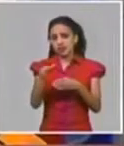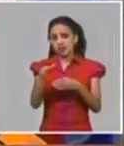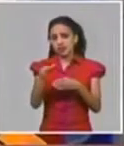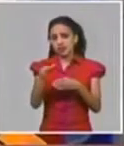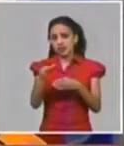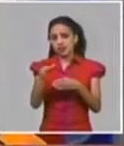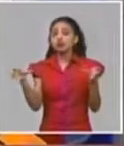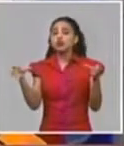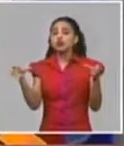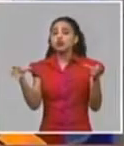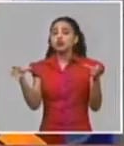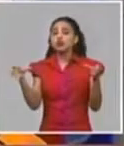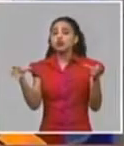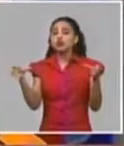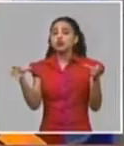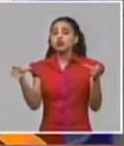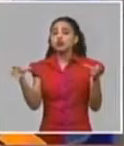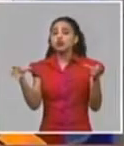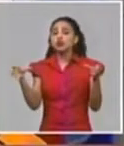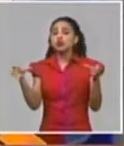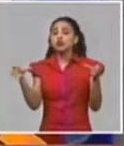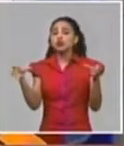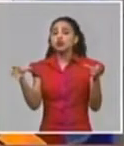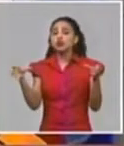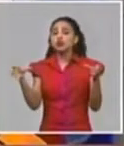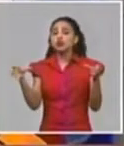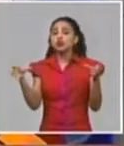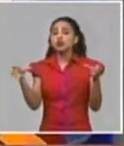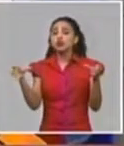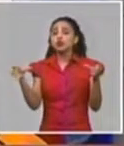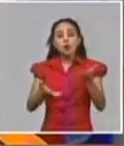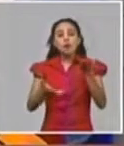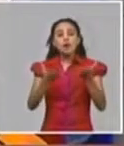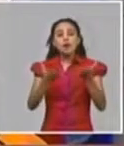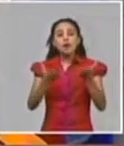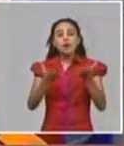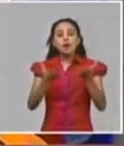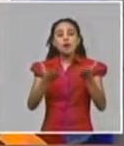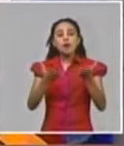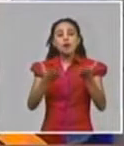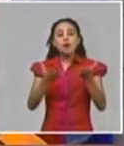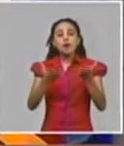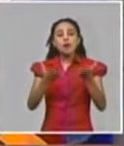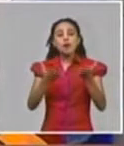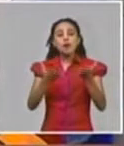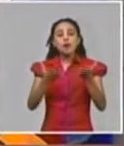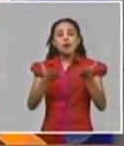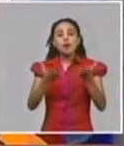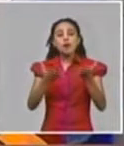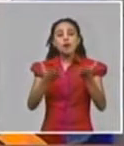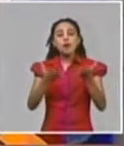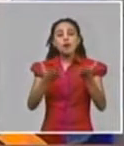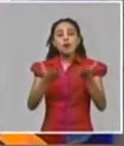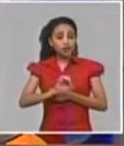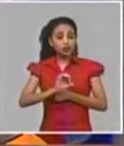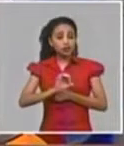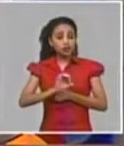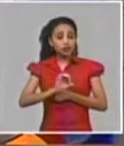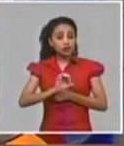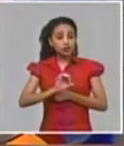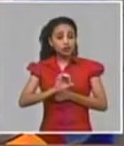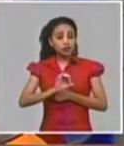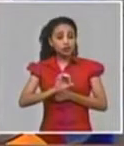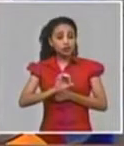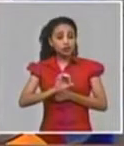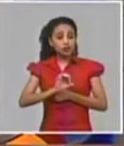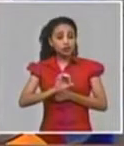que se mantiene por debajo del comportamiento internacional es decir nosotros hemos mantenido alrededor del 8% de los casos que han desarrollado la enfermedad